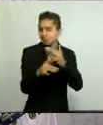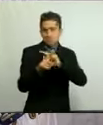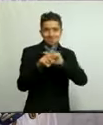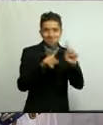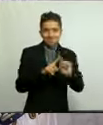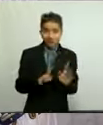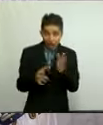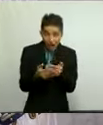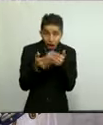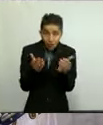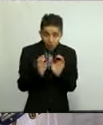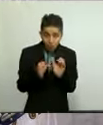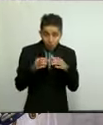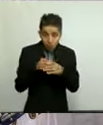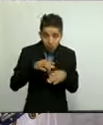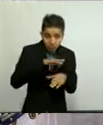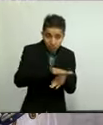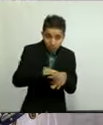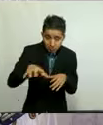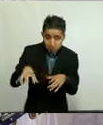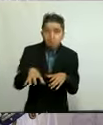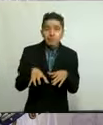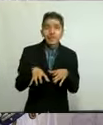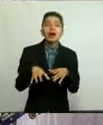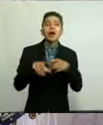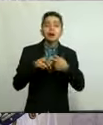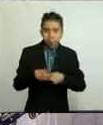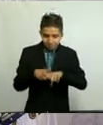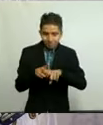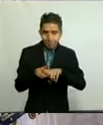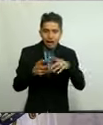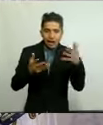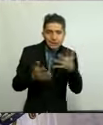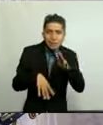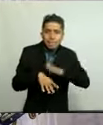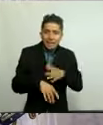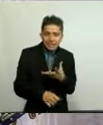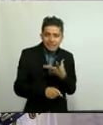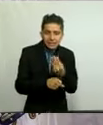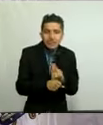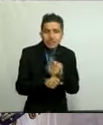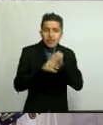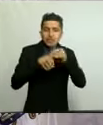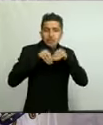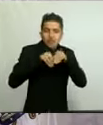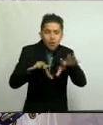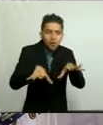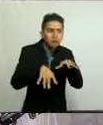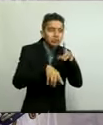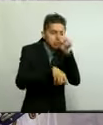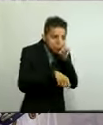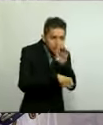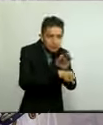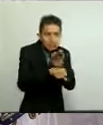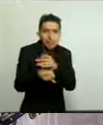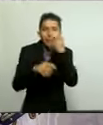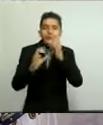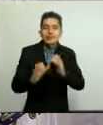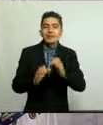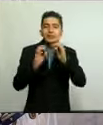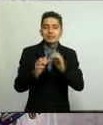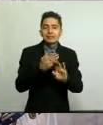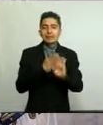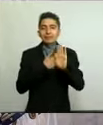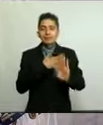activaremos en las comunidades para nuevamente reforzar con más información sobre los cuidados para prevenir la